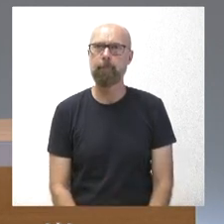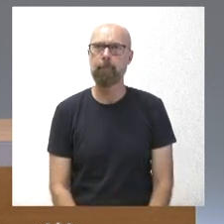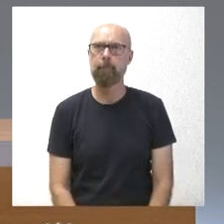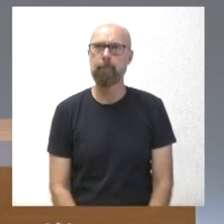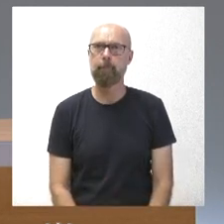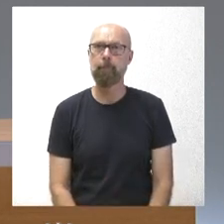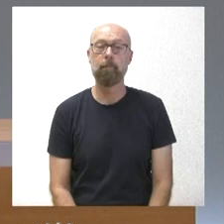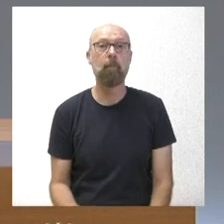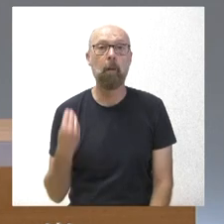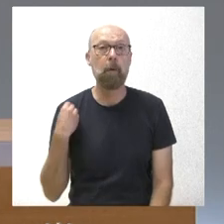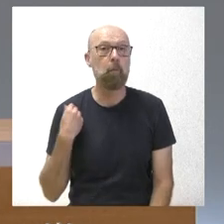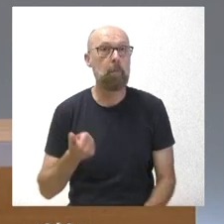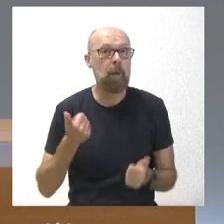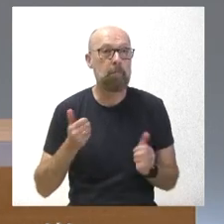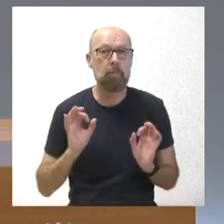¿Alguna otra cuestión?